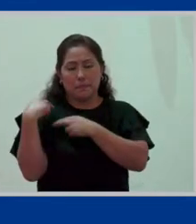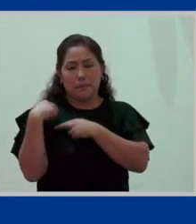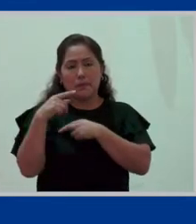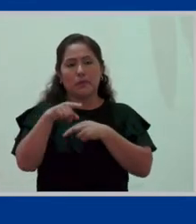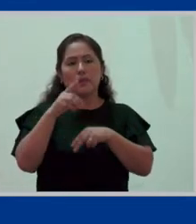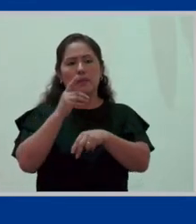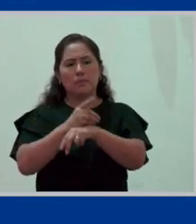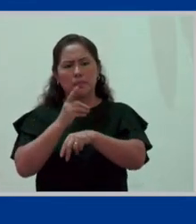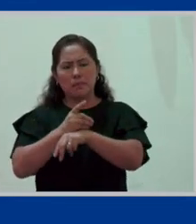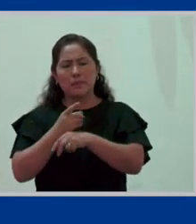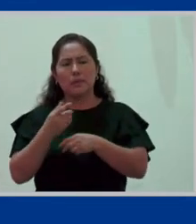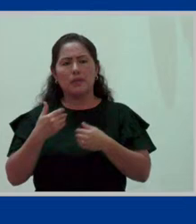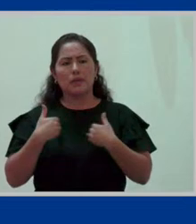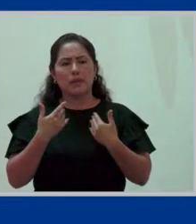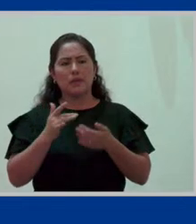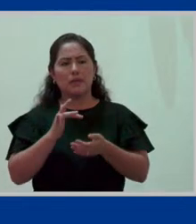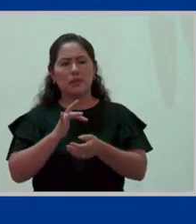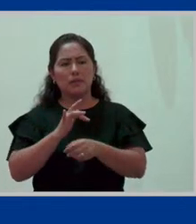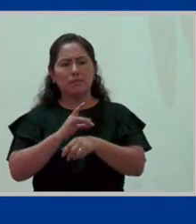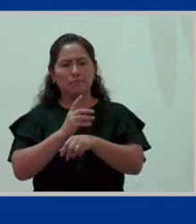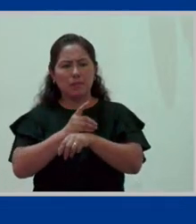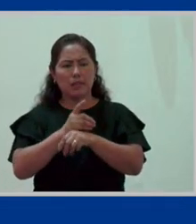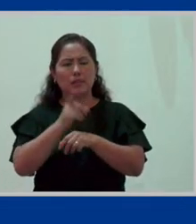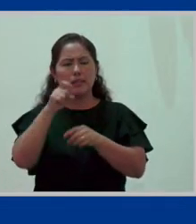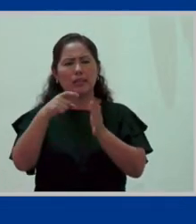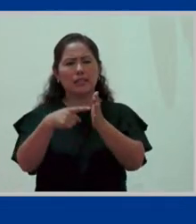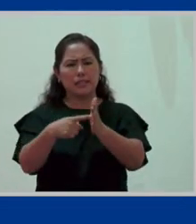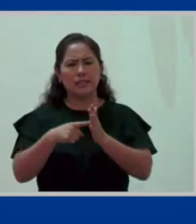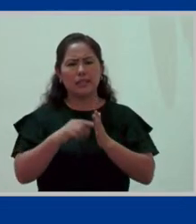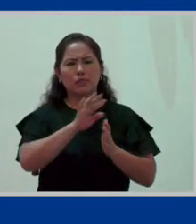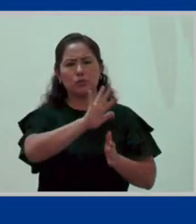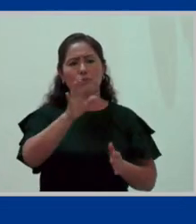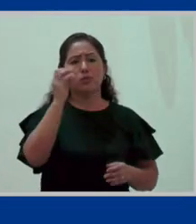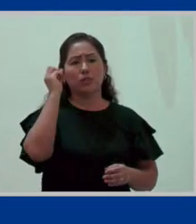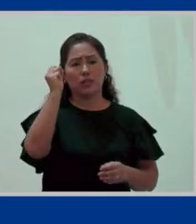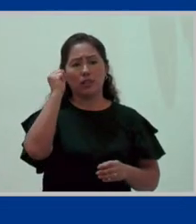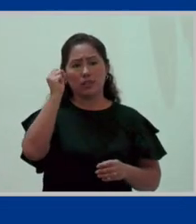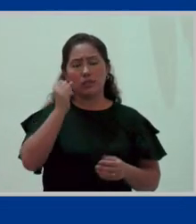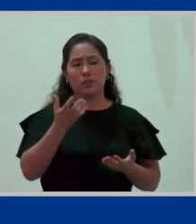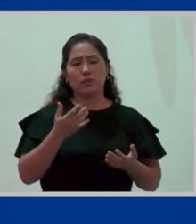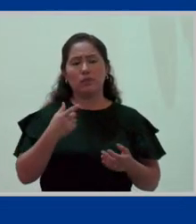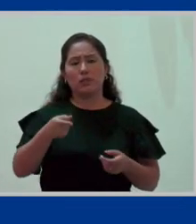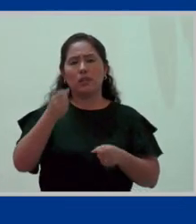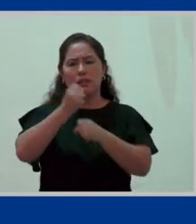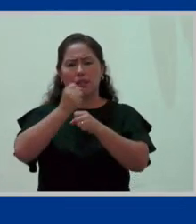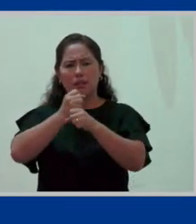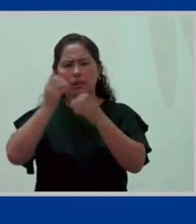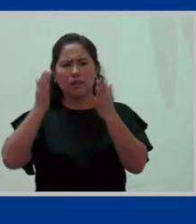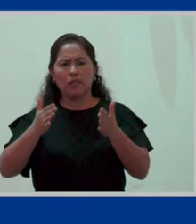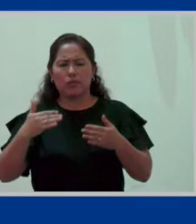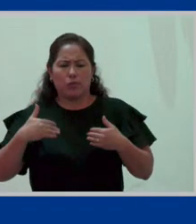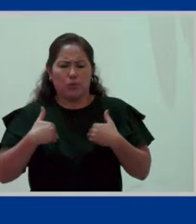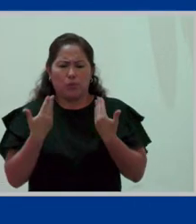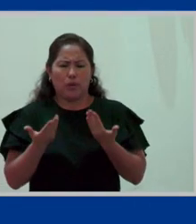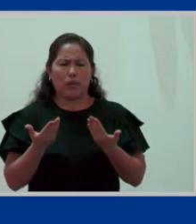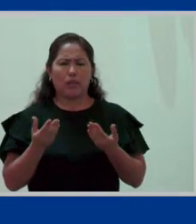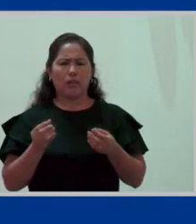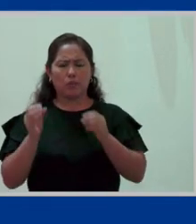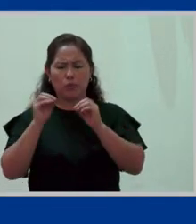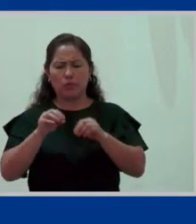pero tiene ese derecho, es exigible. El empleador no puede poner en riesgo la vida